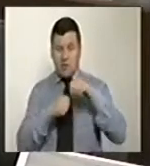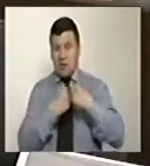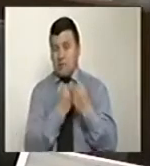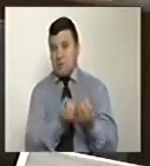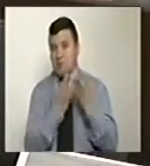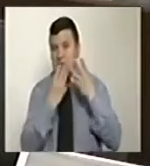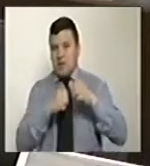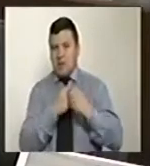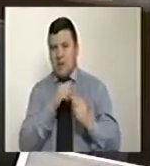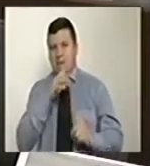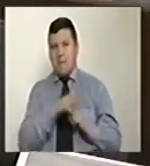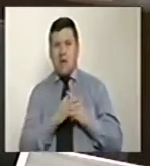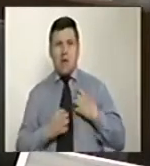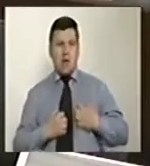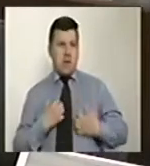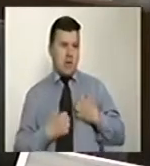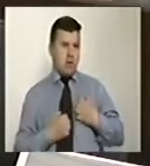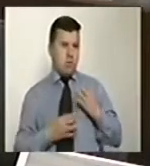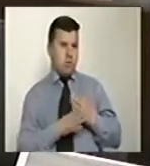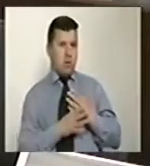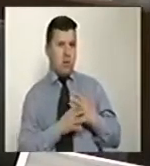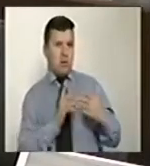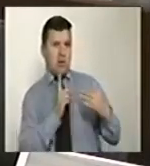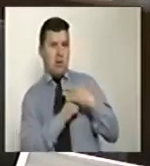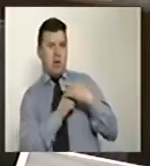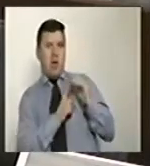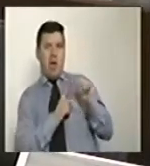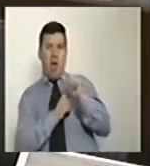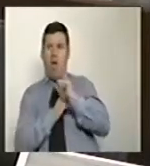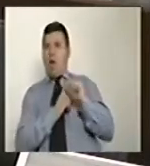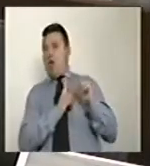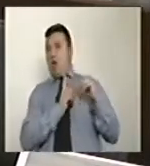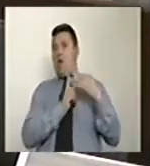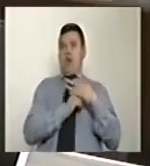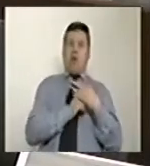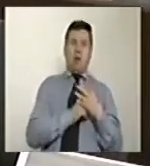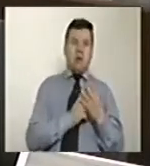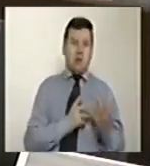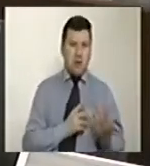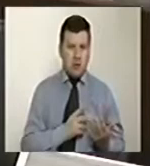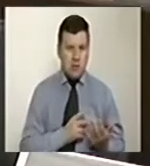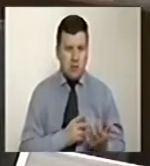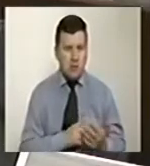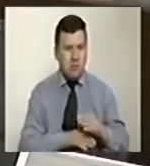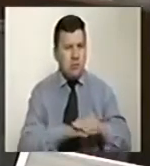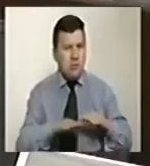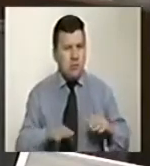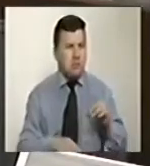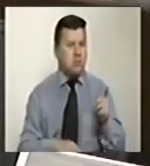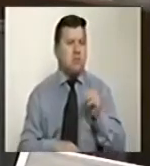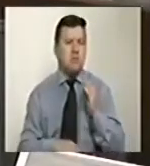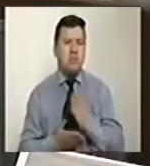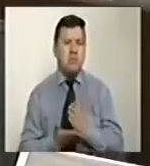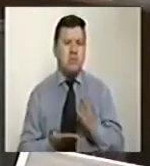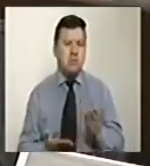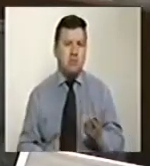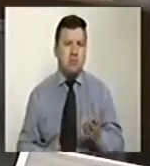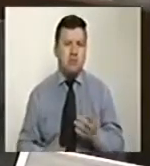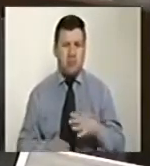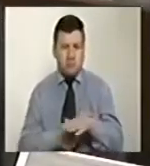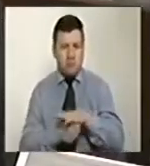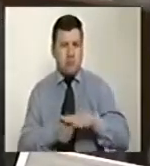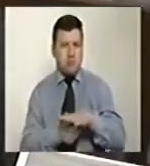y de generar pánico e intimidación hacia la mujer. Sus móviles son generalmente por